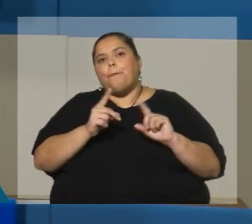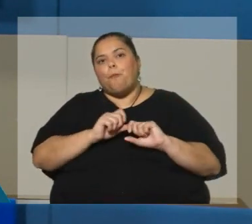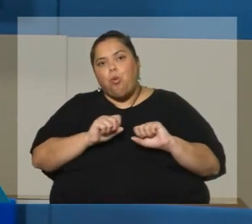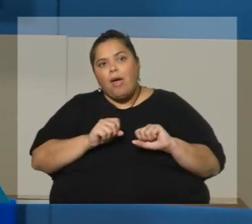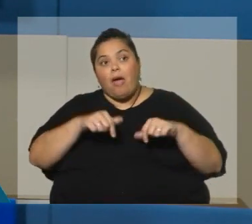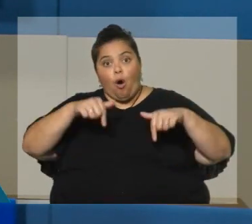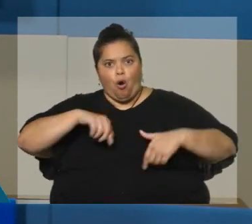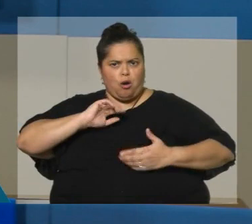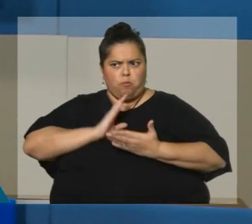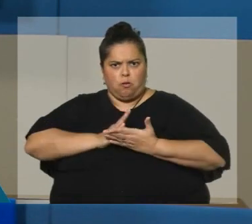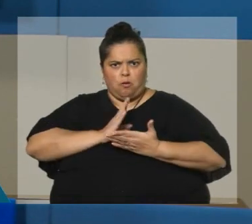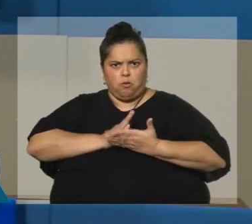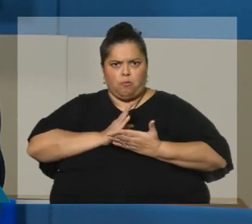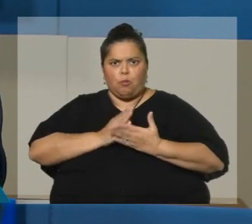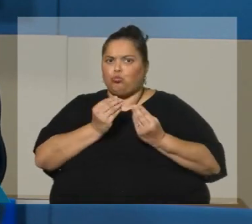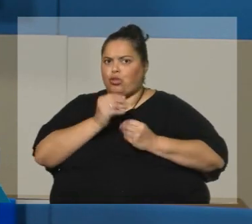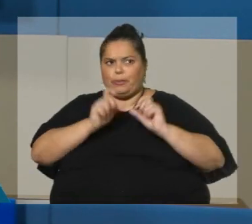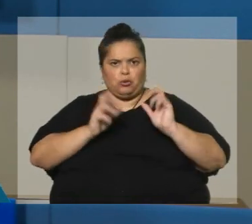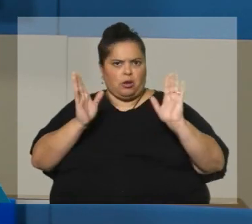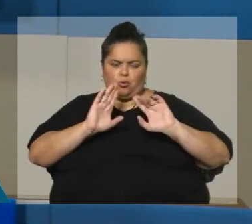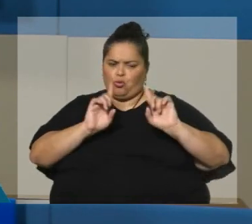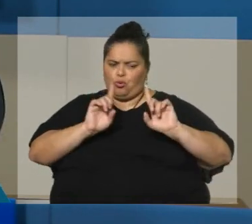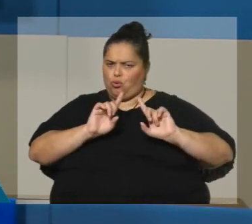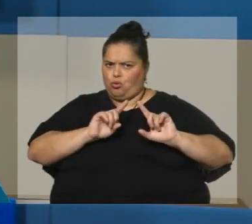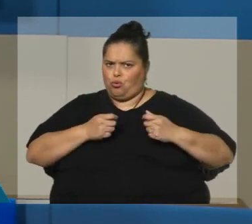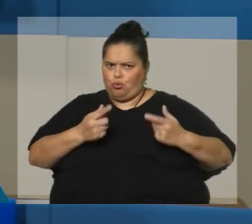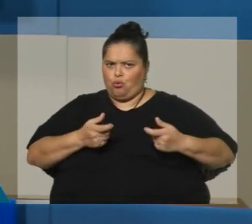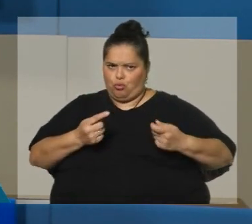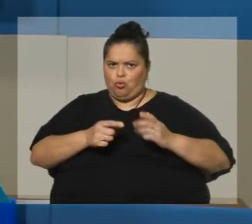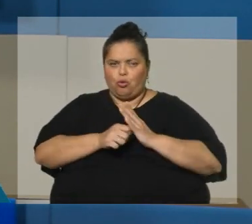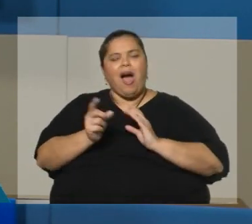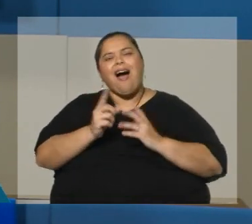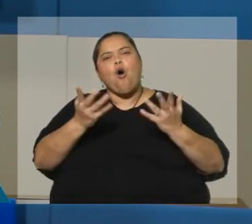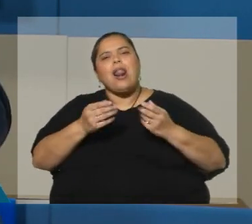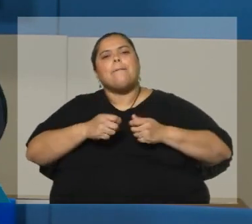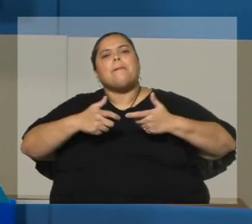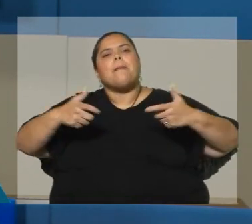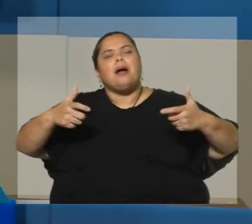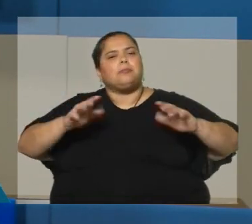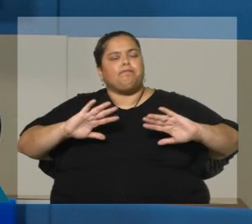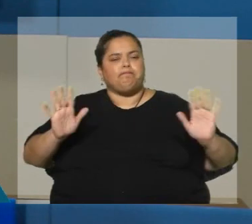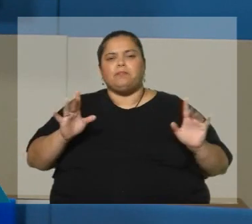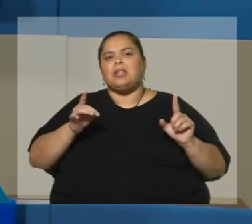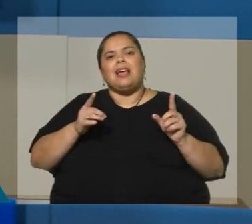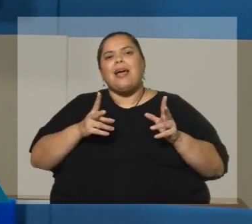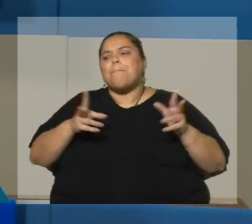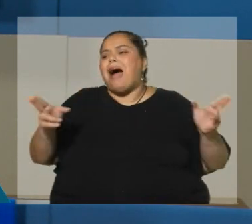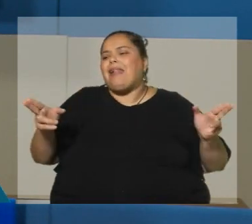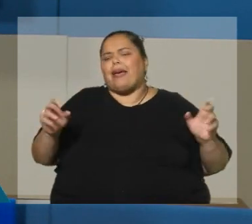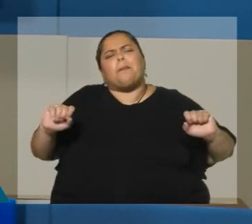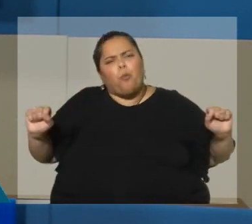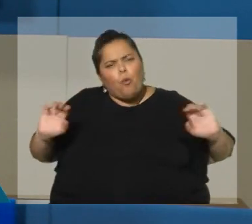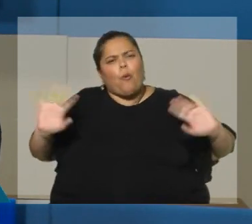muy severos, dejan a mucha gente afuera. Acá se aumentan muy significativamente, no doy los valores porque es bastante